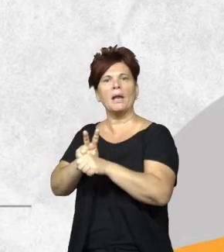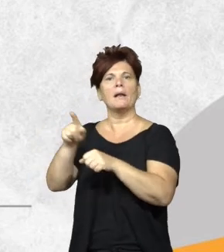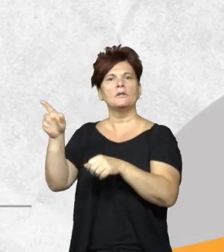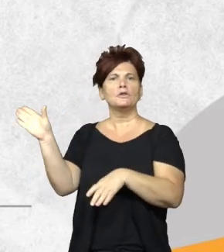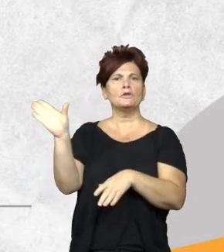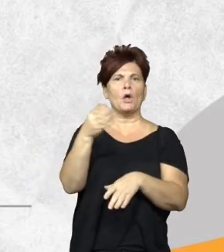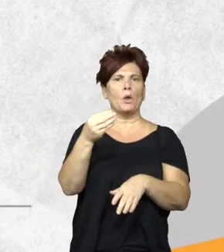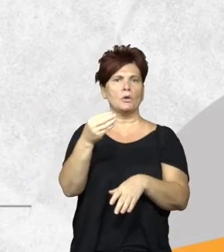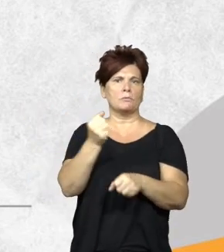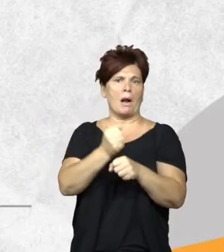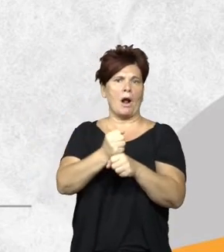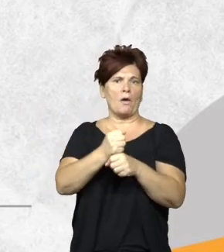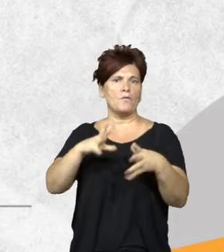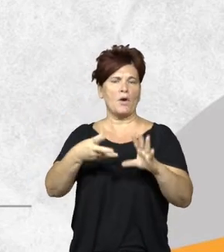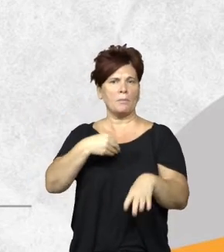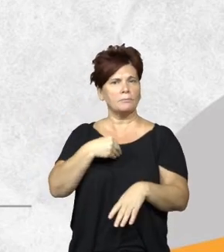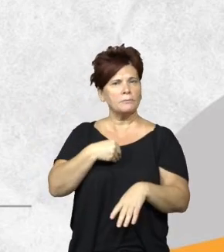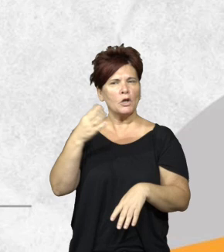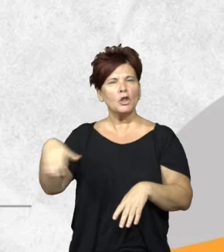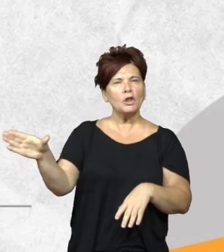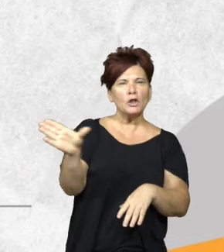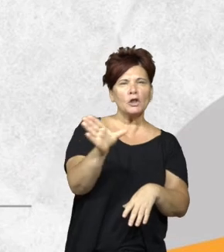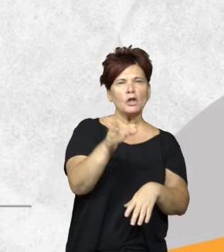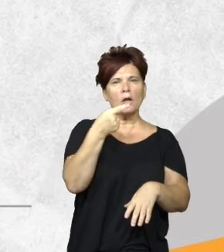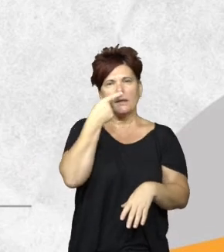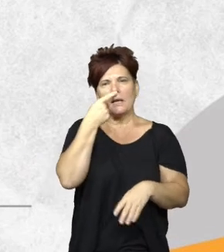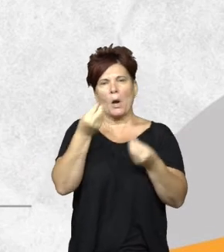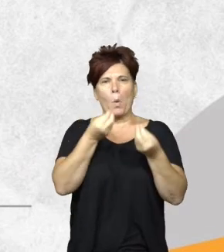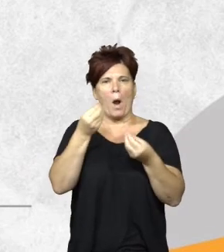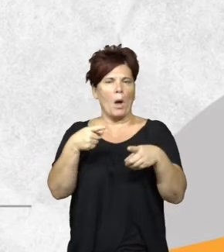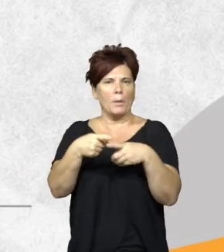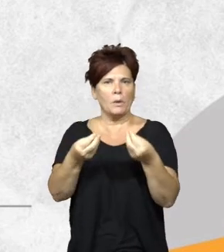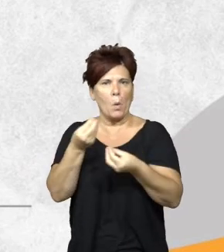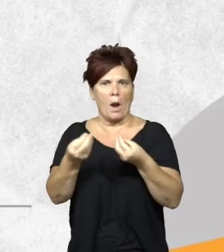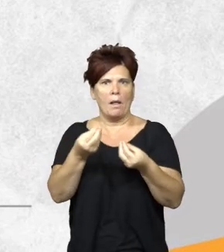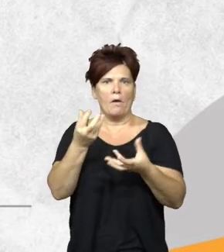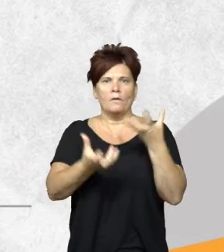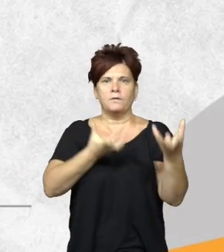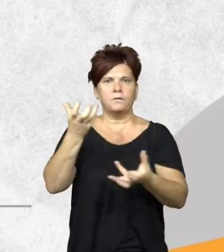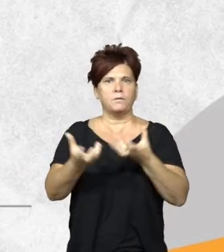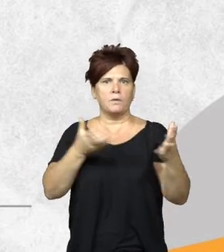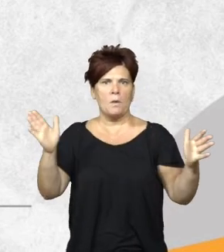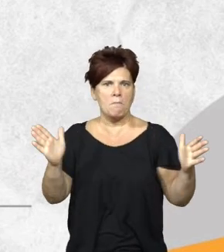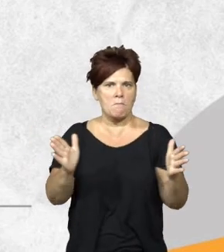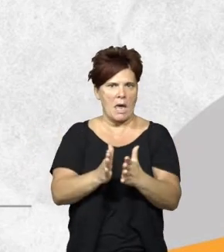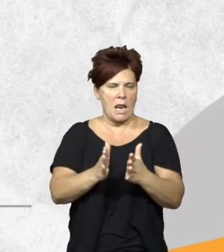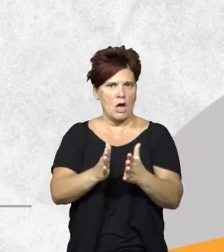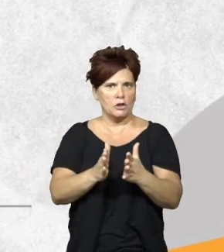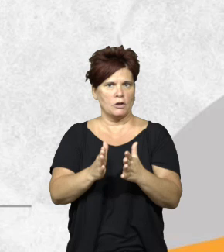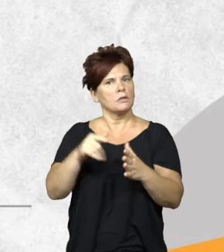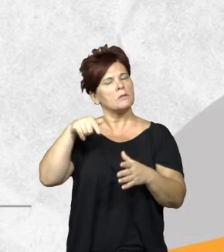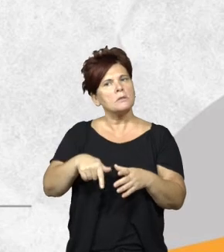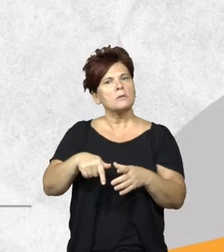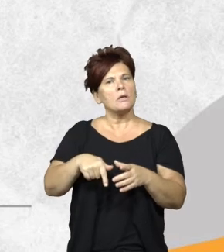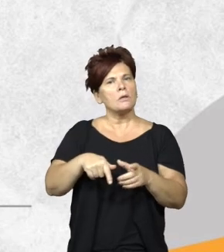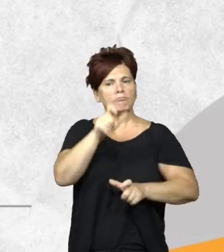de manera voluntaria todos los que estamos interesados en que el fuego cese o disminuya en nuestra provincia y sacamos esta herramienta de Local Gap por la cual los